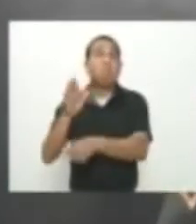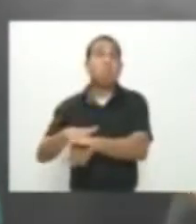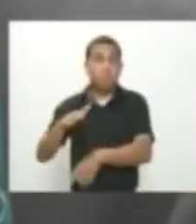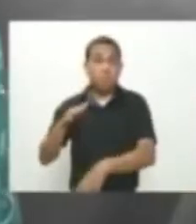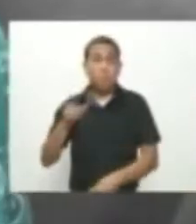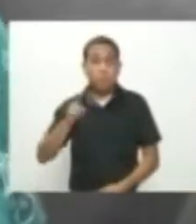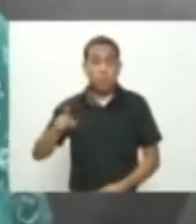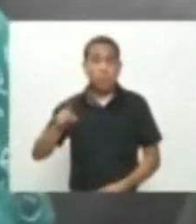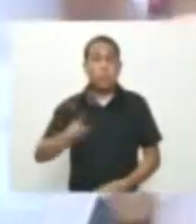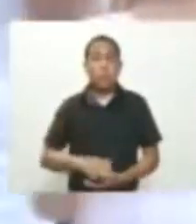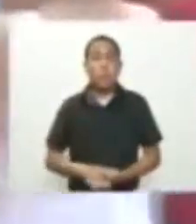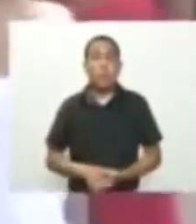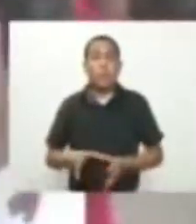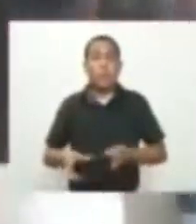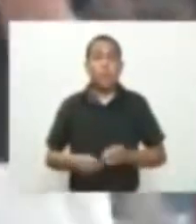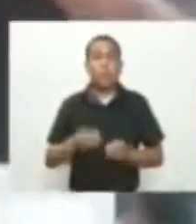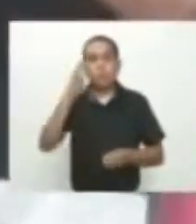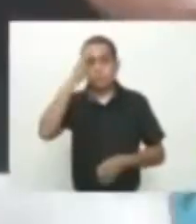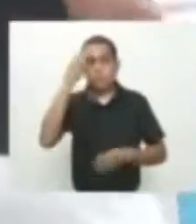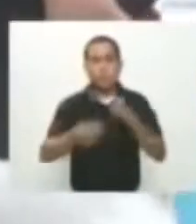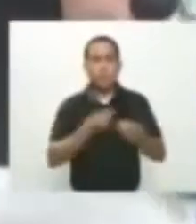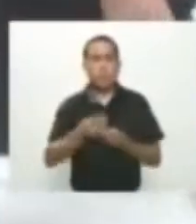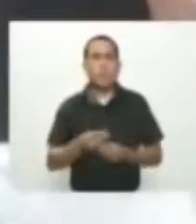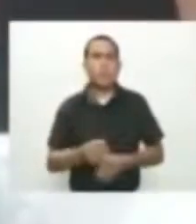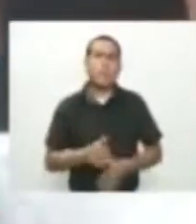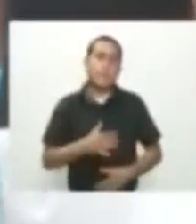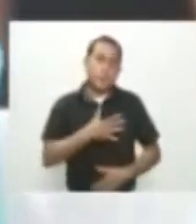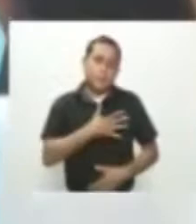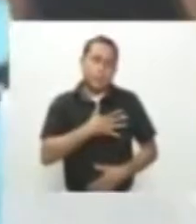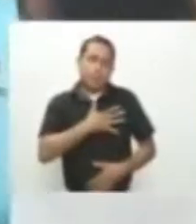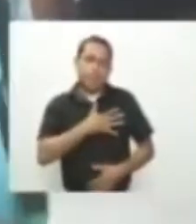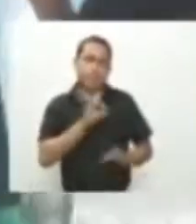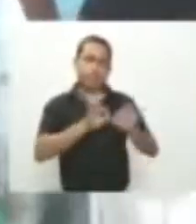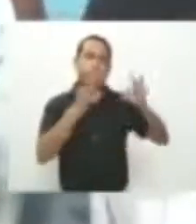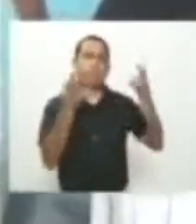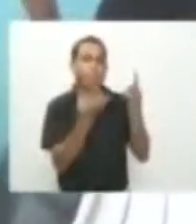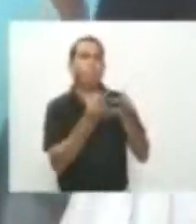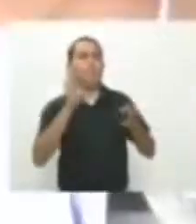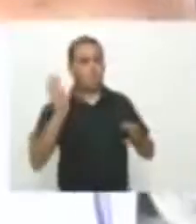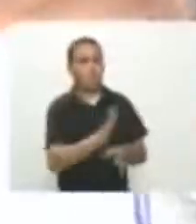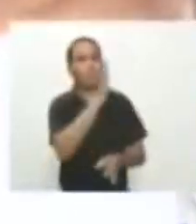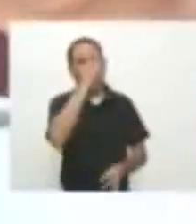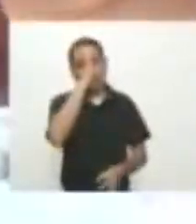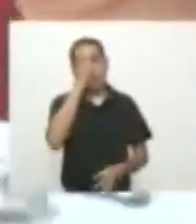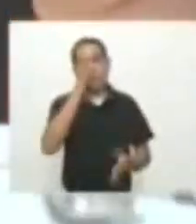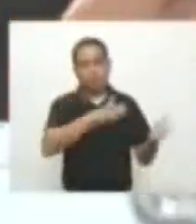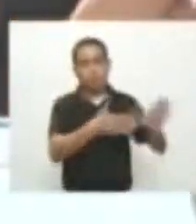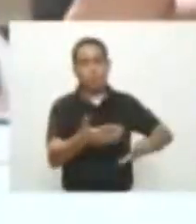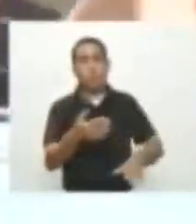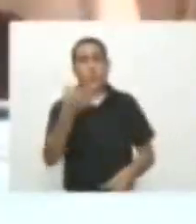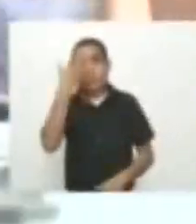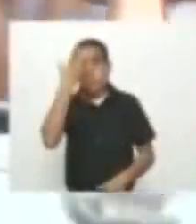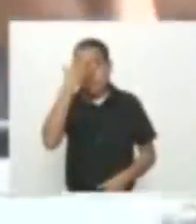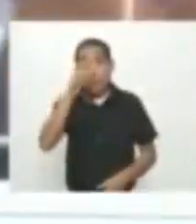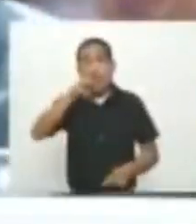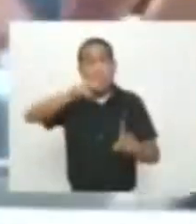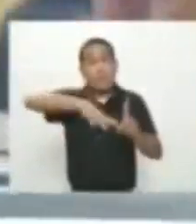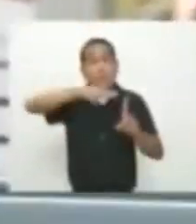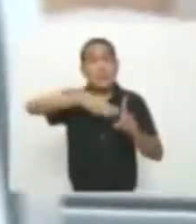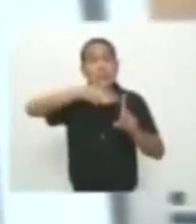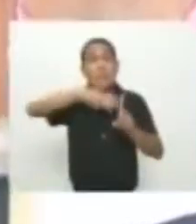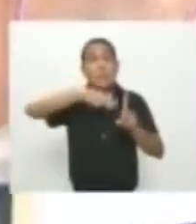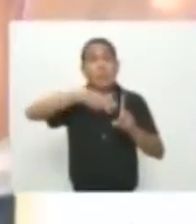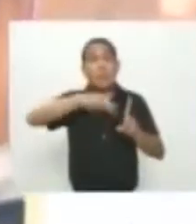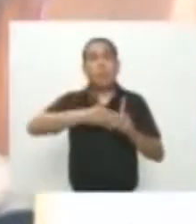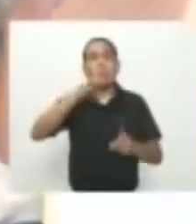lamentó este hecho extendió su mensaje de solidaridad con la familia del joven asesinado quien tenía tan solo 3 meses de